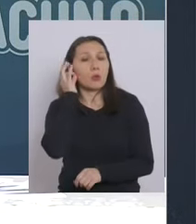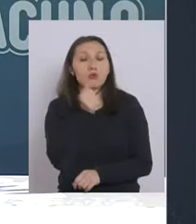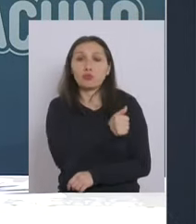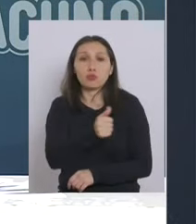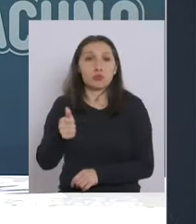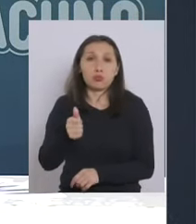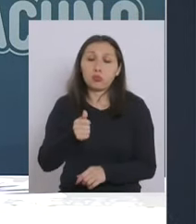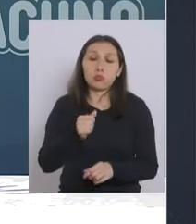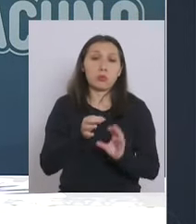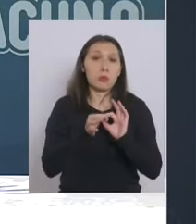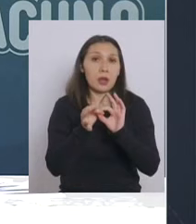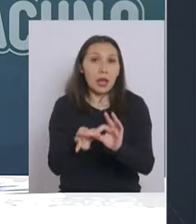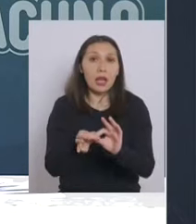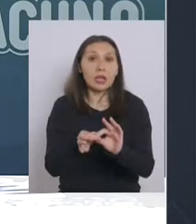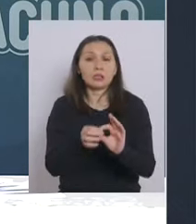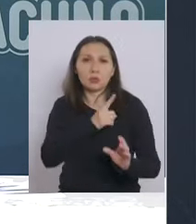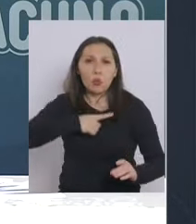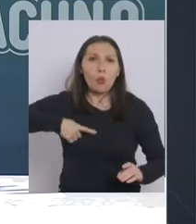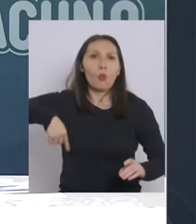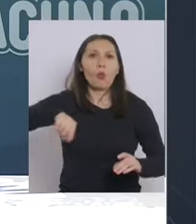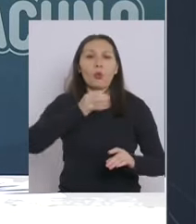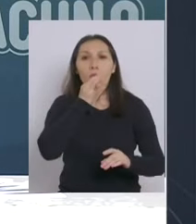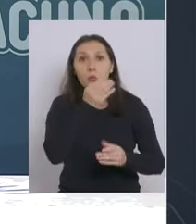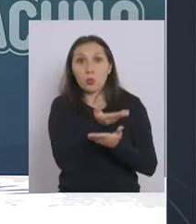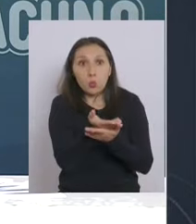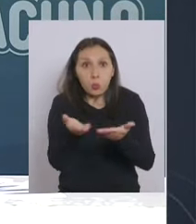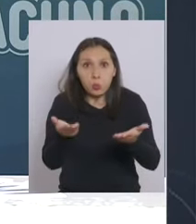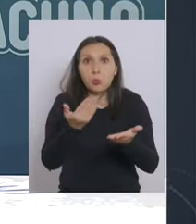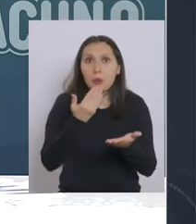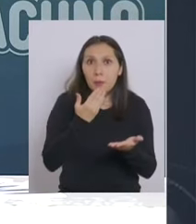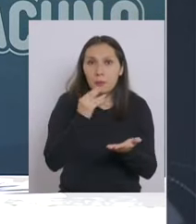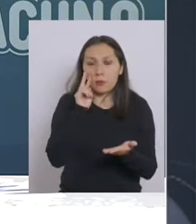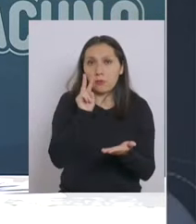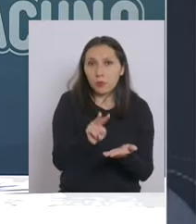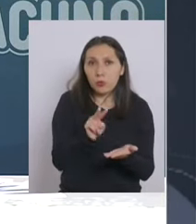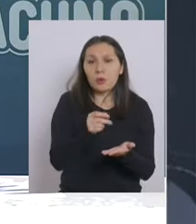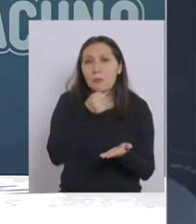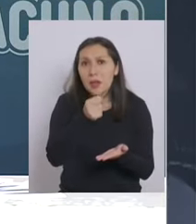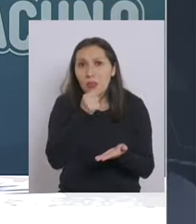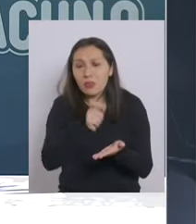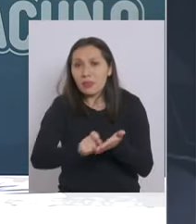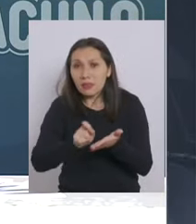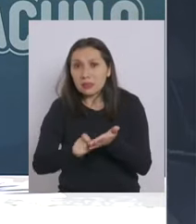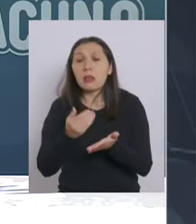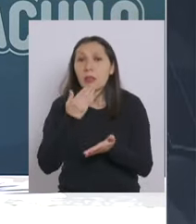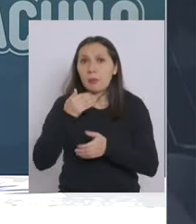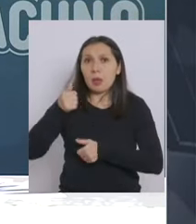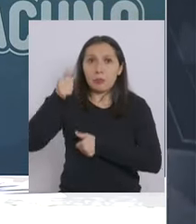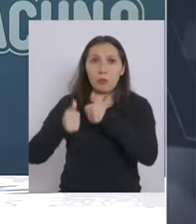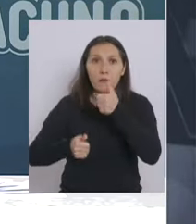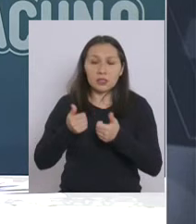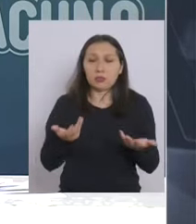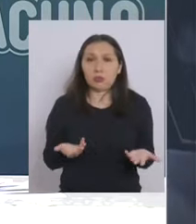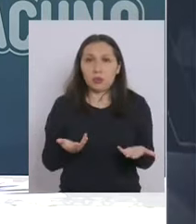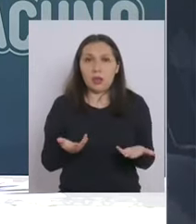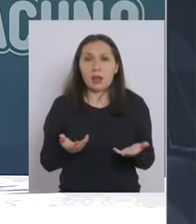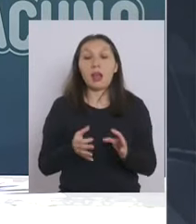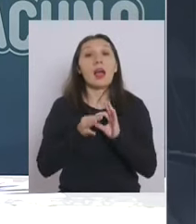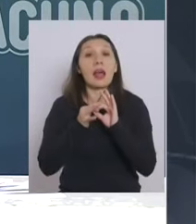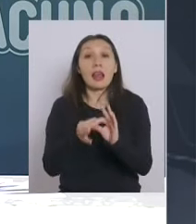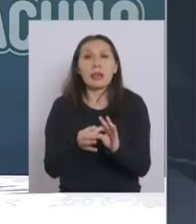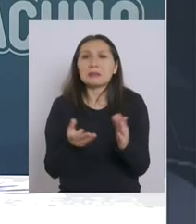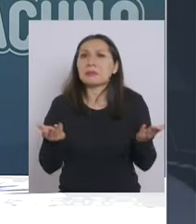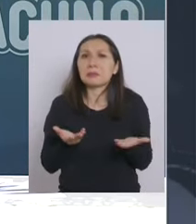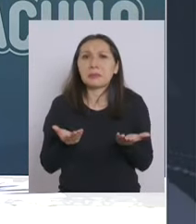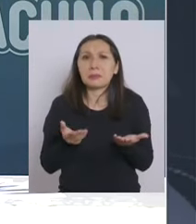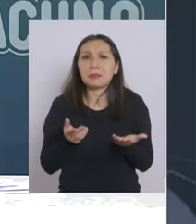todos nosotros todos los que estábamos ahí todos ustedes los periodistas que son también profesionales gracias a